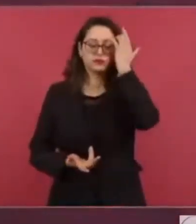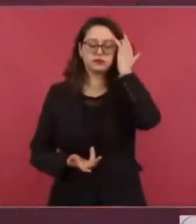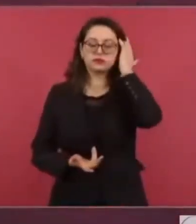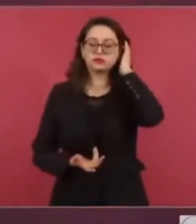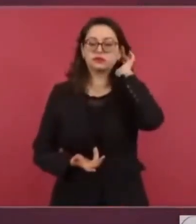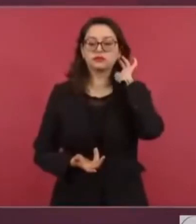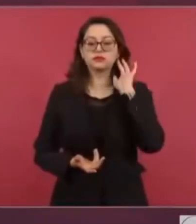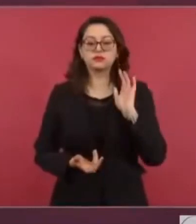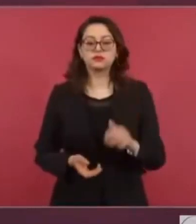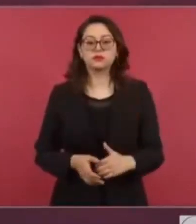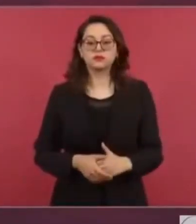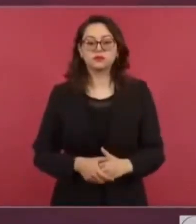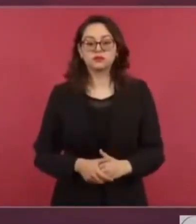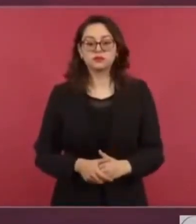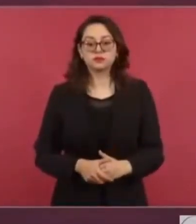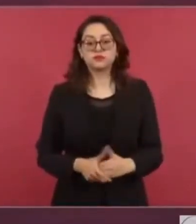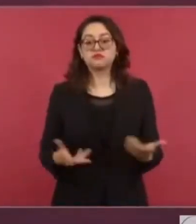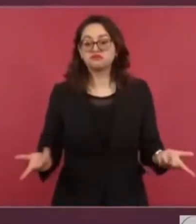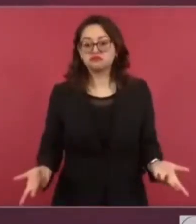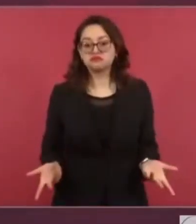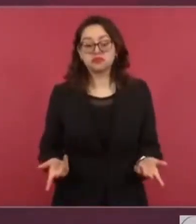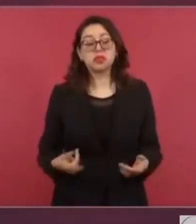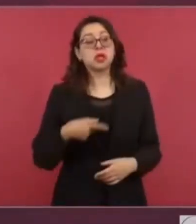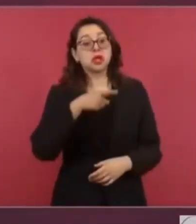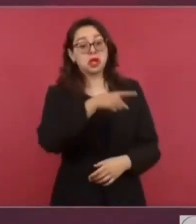tiene razón